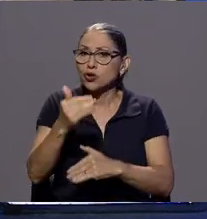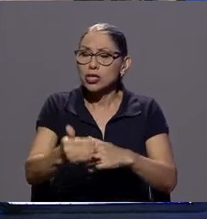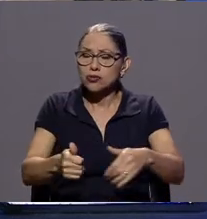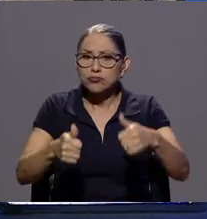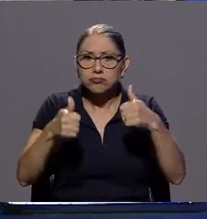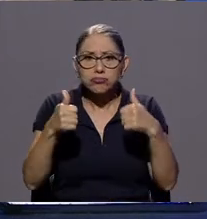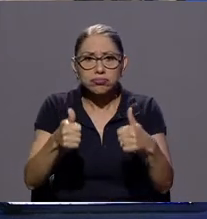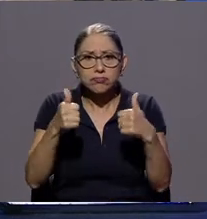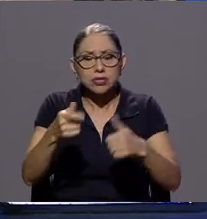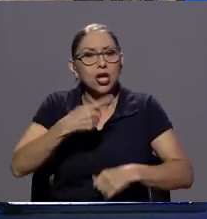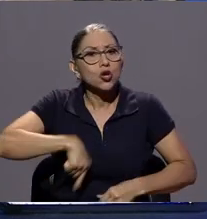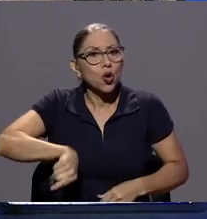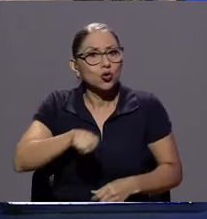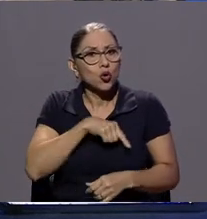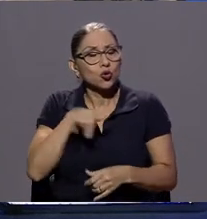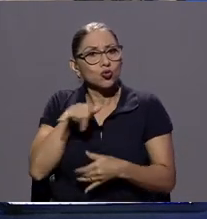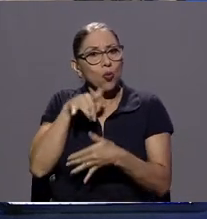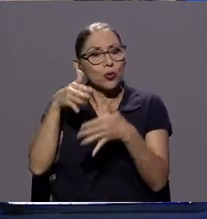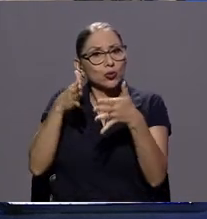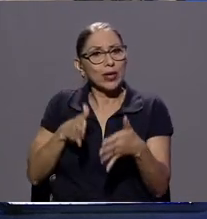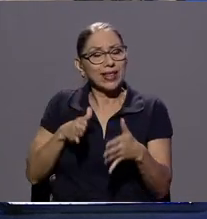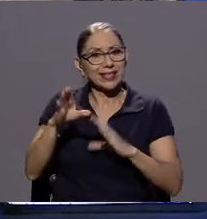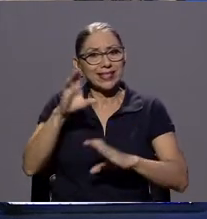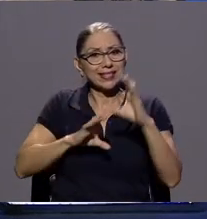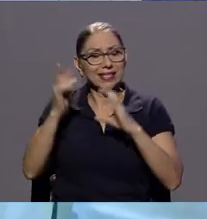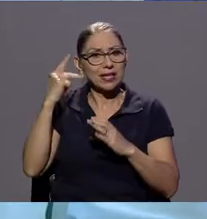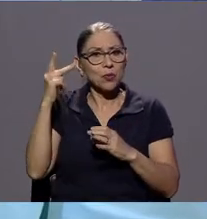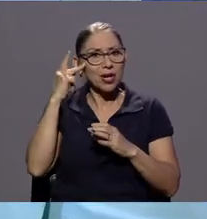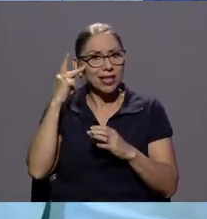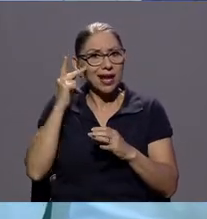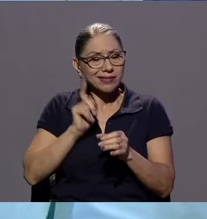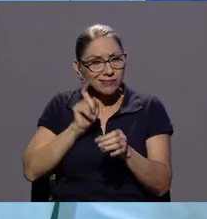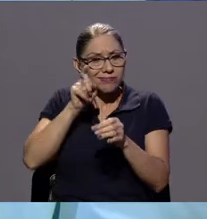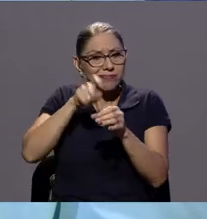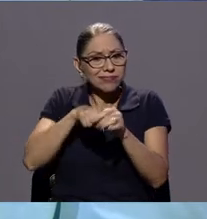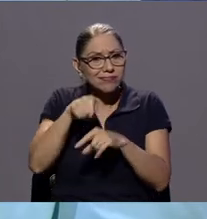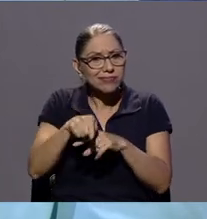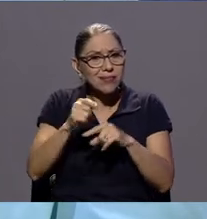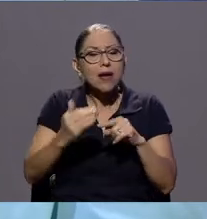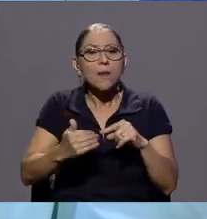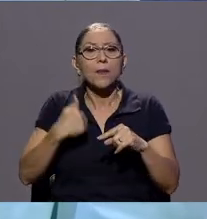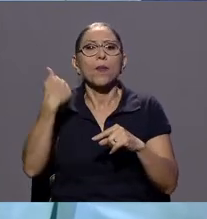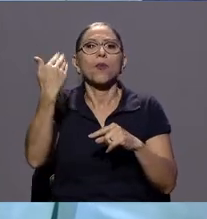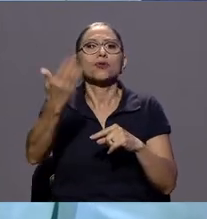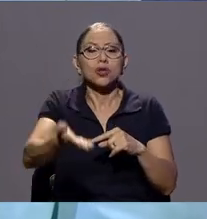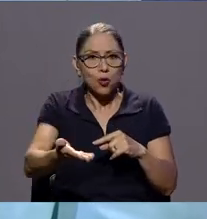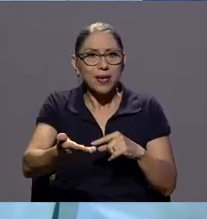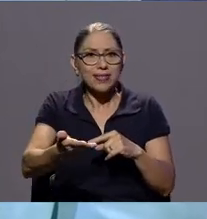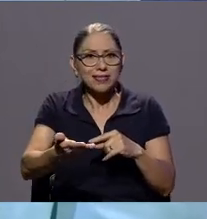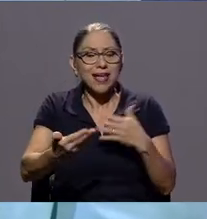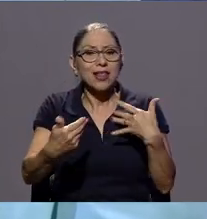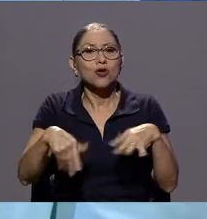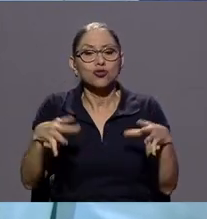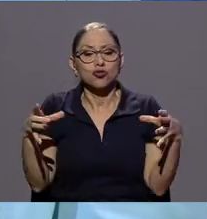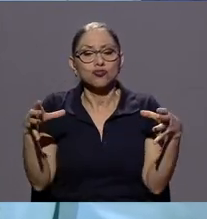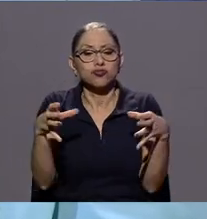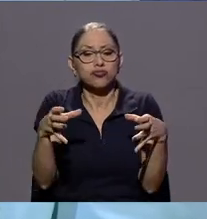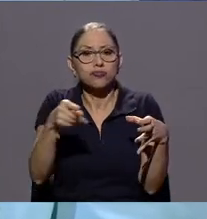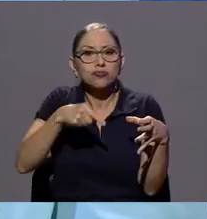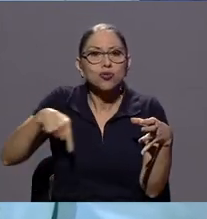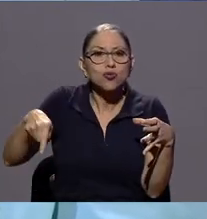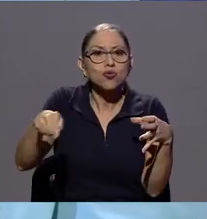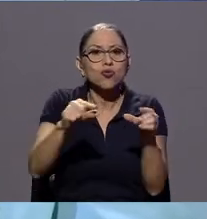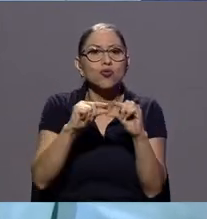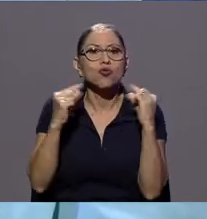le dimos seguimiento siendo estudiantes de ciencias políticas y luego, posteriormente conformamos un grupo de